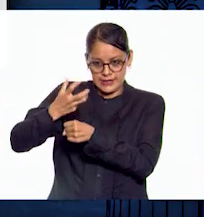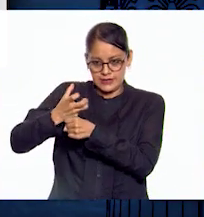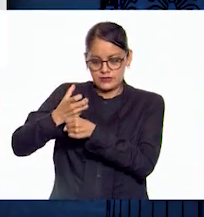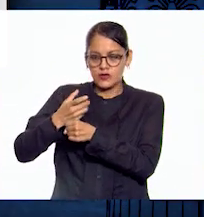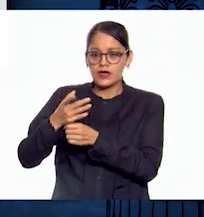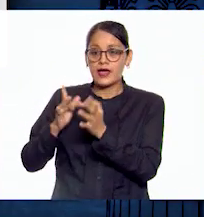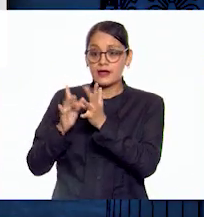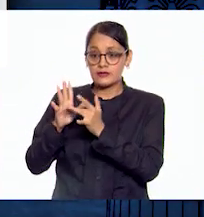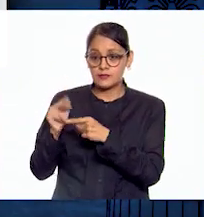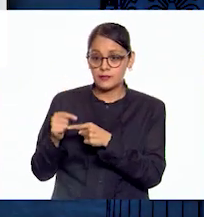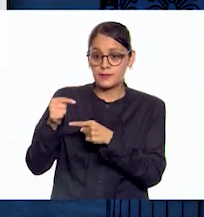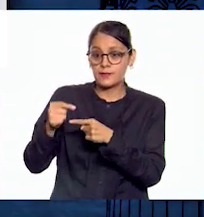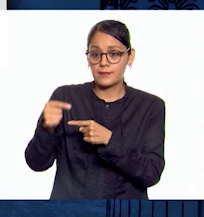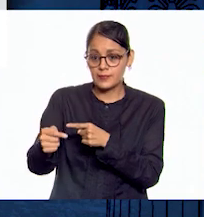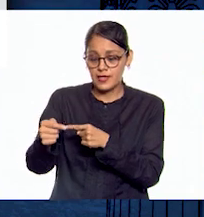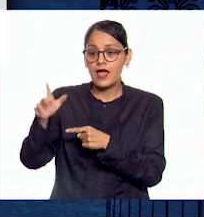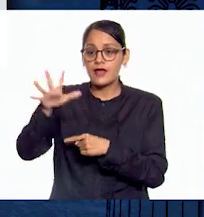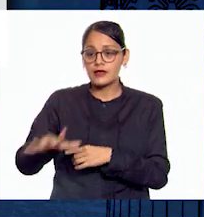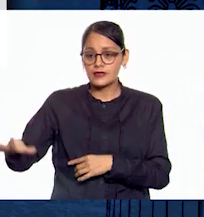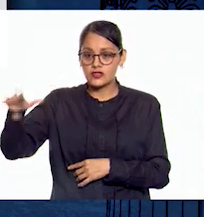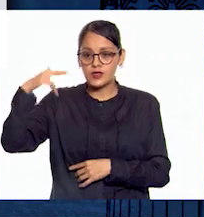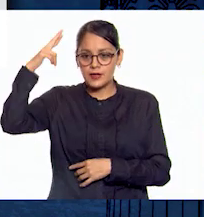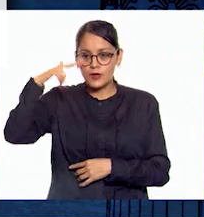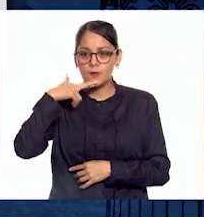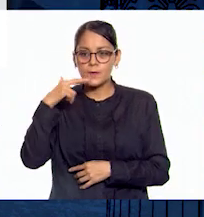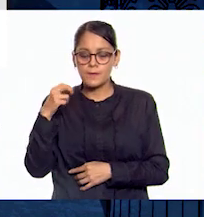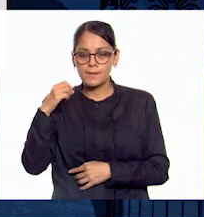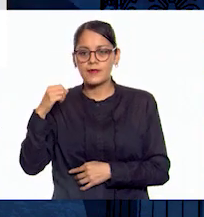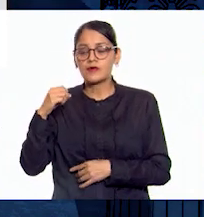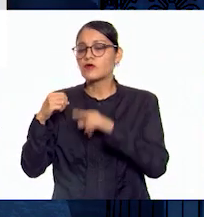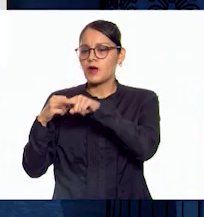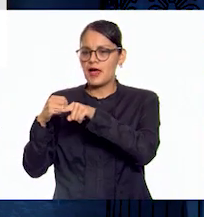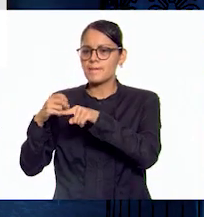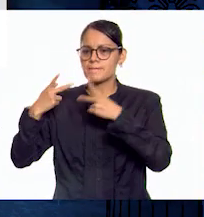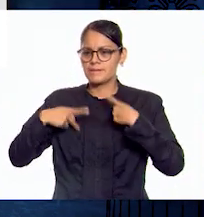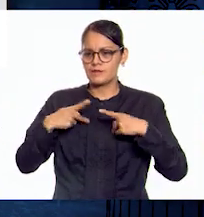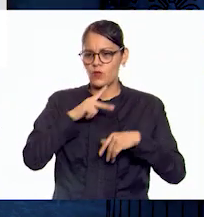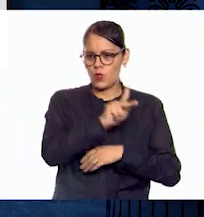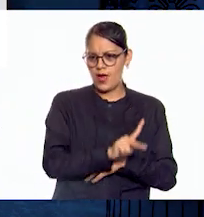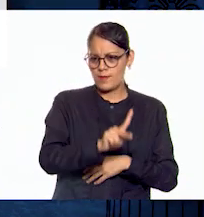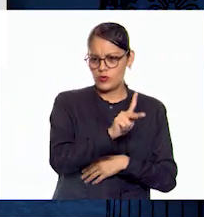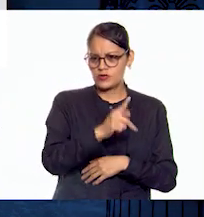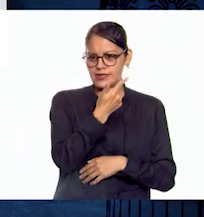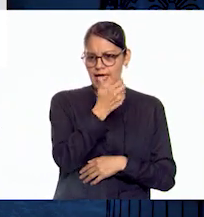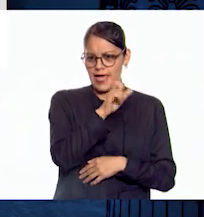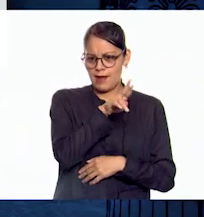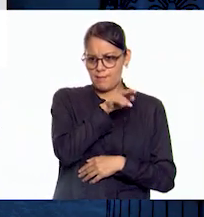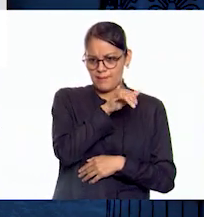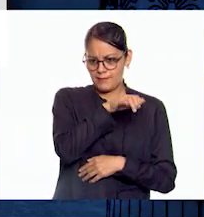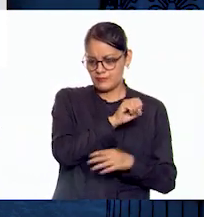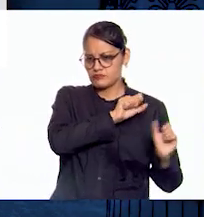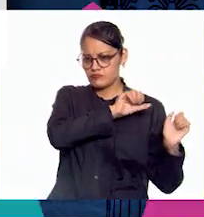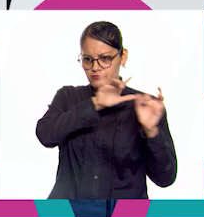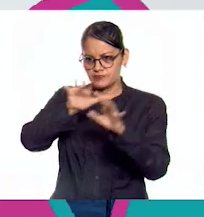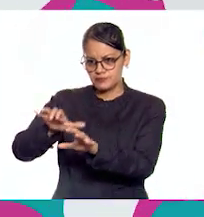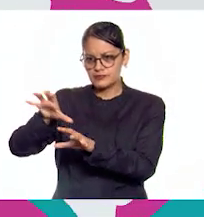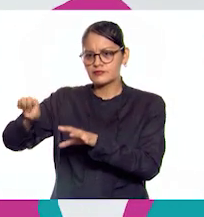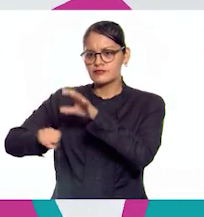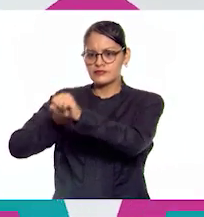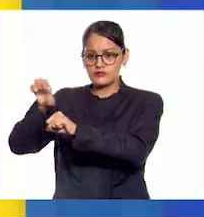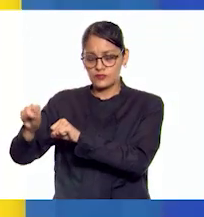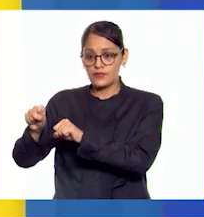Imperio Romano de Occidente fue invadido por pueblos germanos. Y este hecho marcó el inicio de la Edad Media.